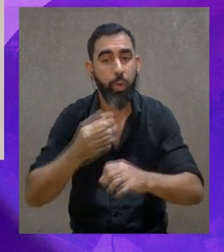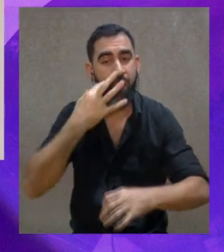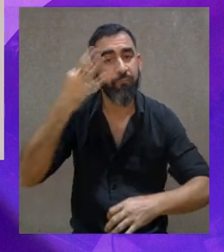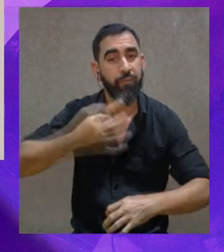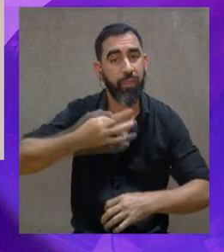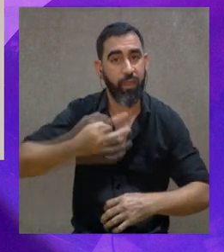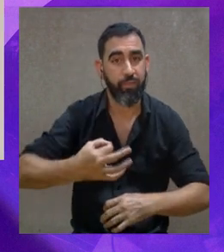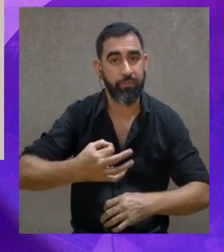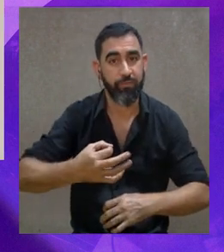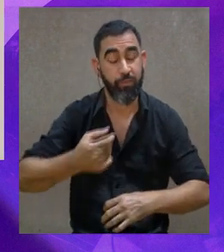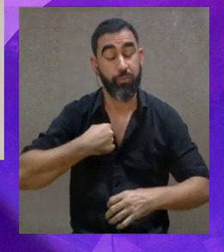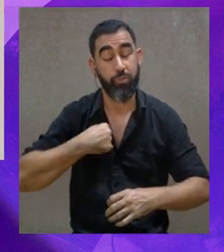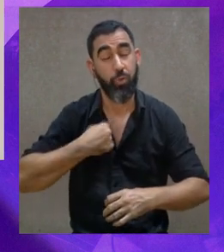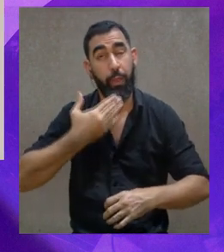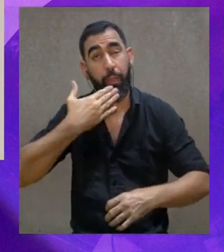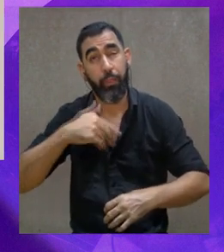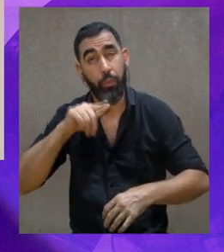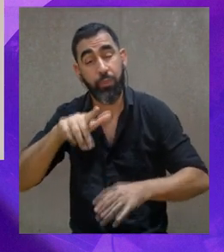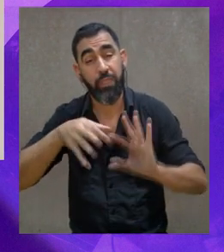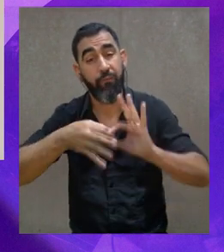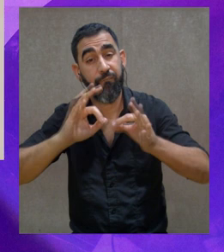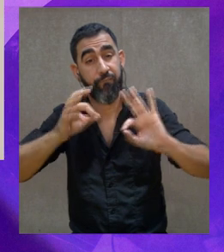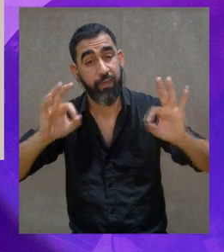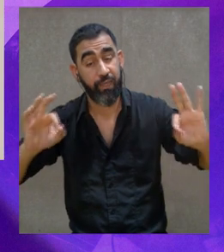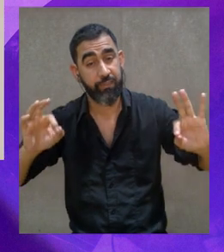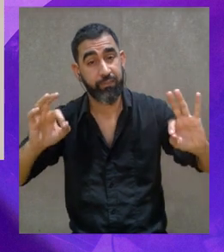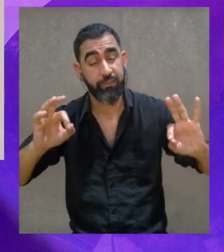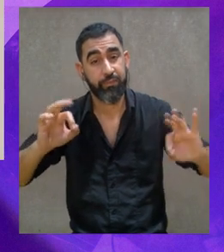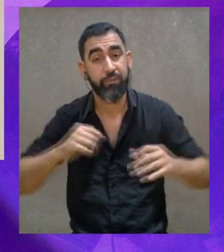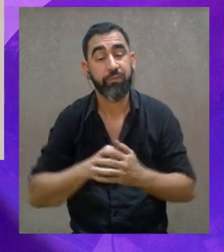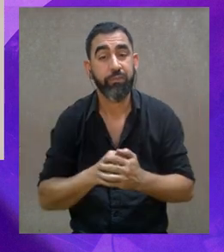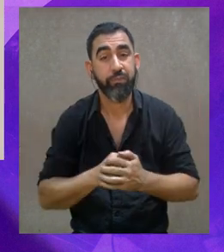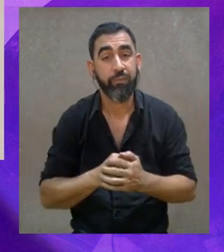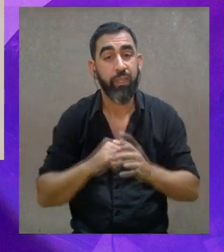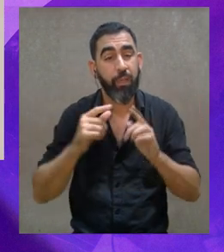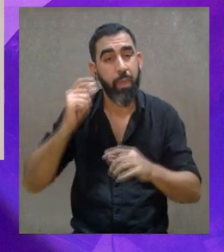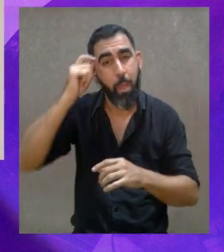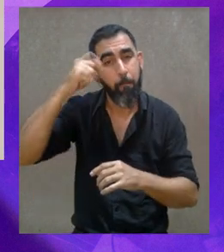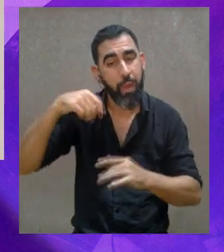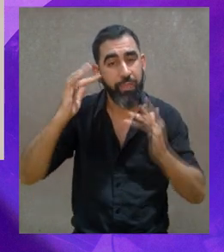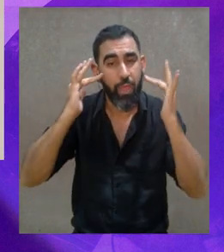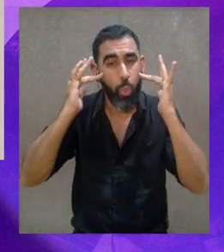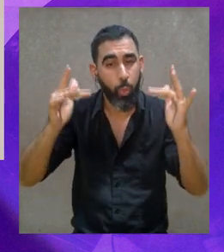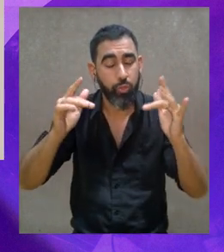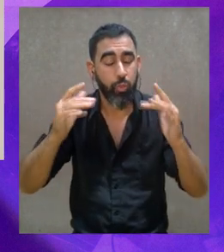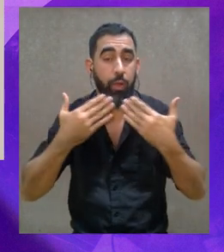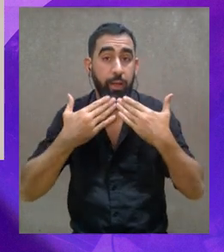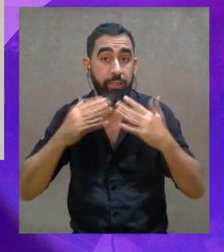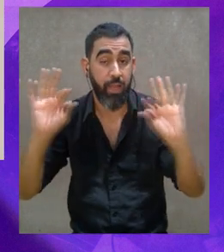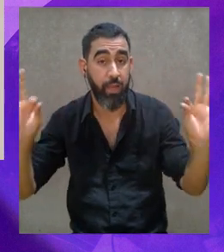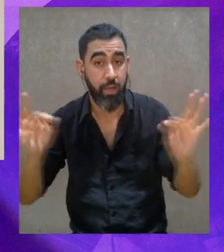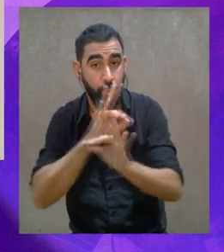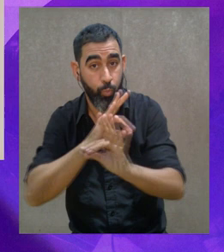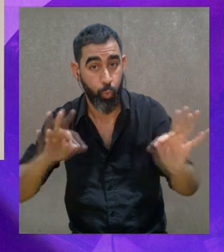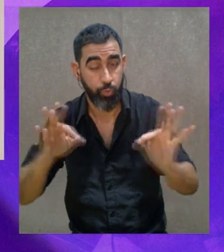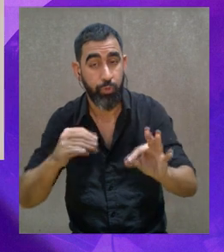que nosotros, enseñando música, lo que damos son armas para la vida, damos herramientas para ser más